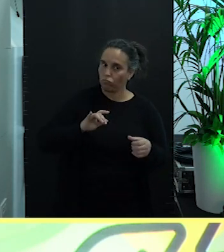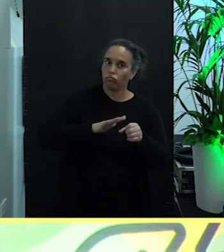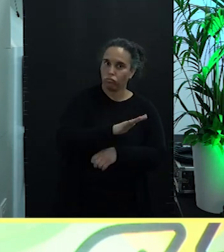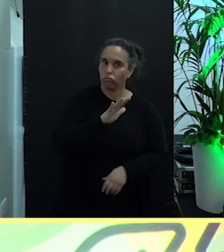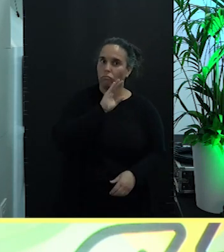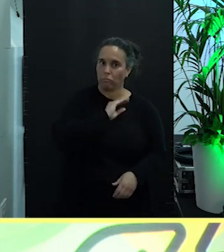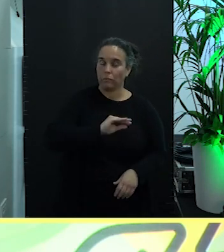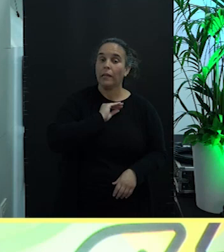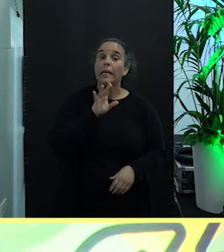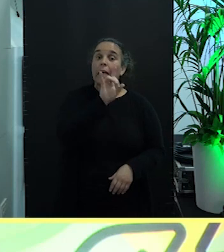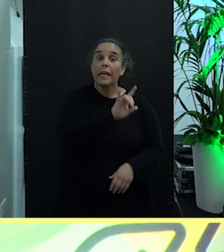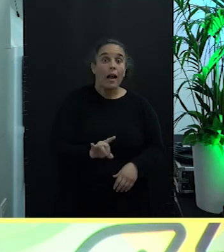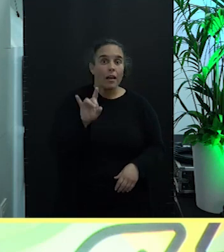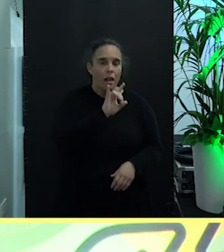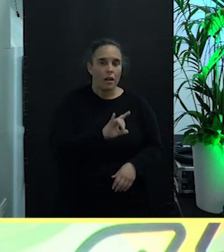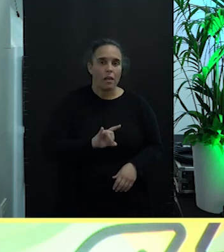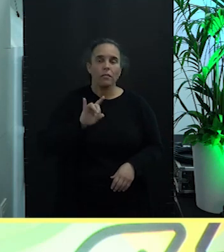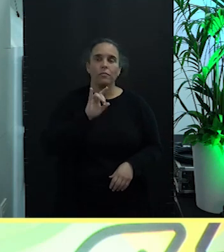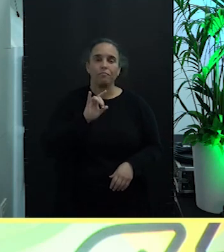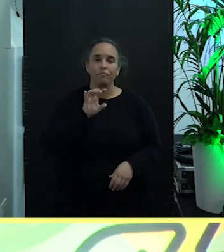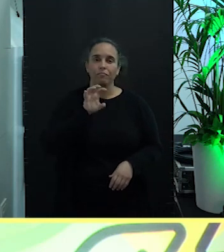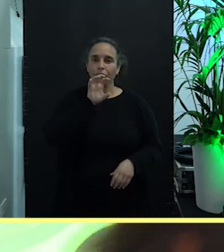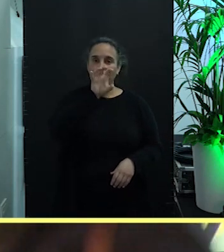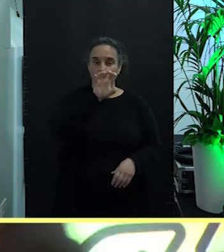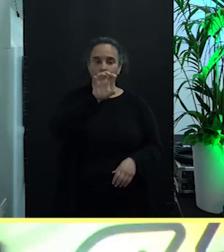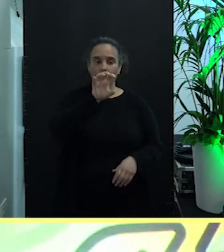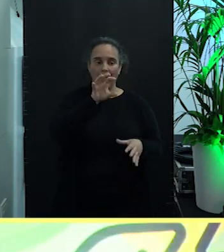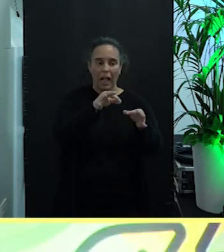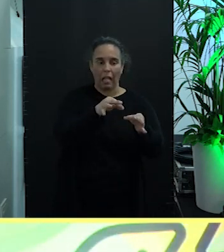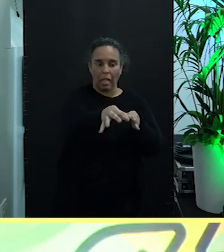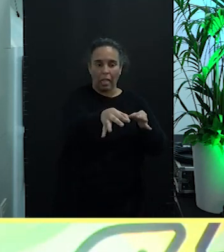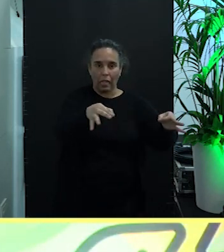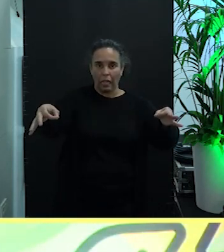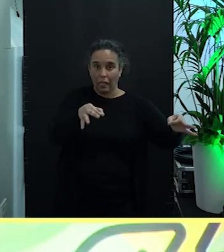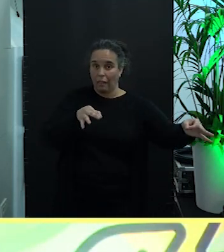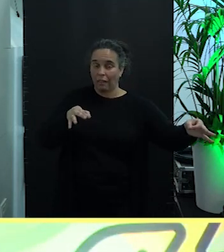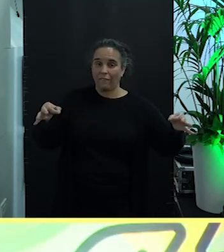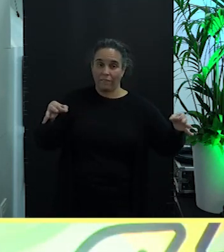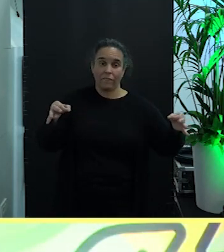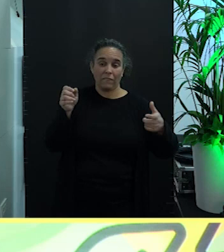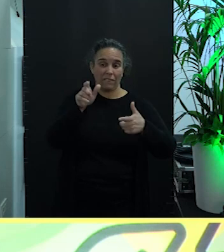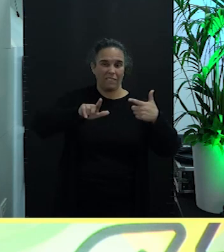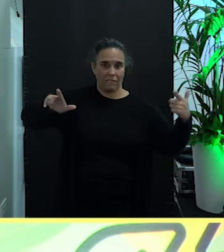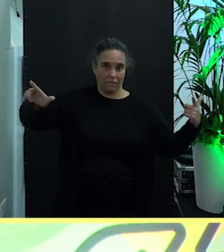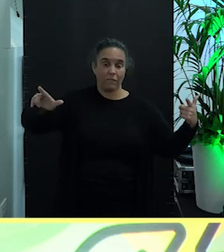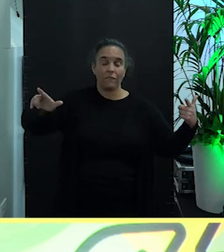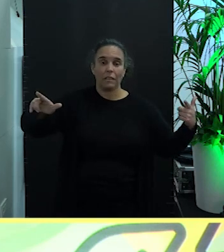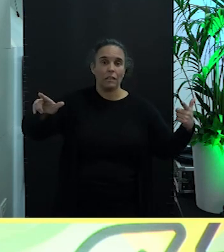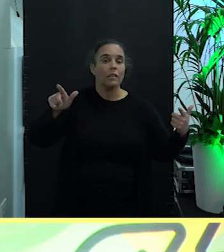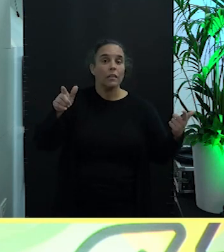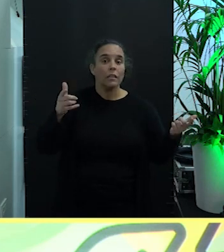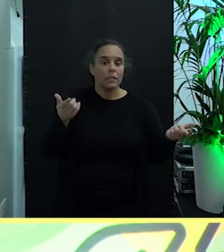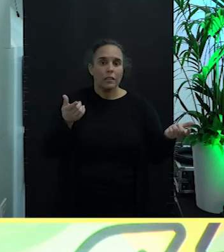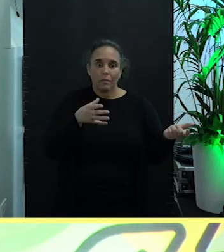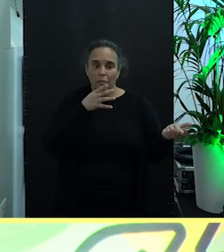Canarias, como región ultraperiférica introducida dentro de la Macaronesia por